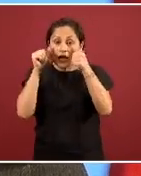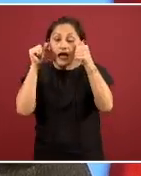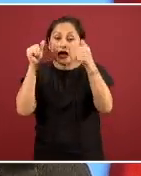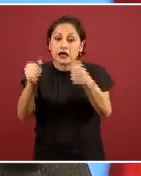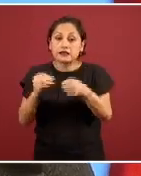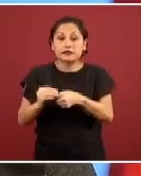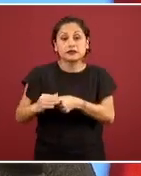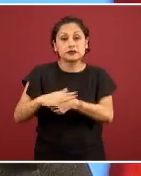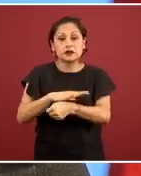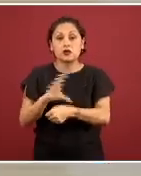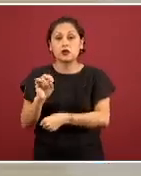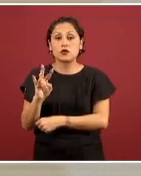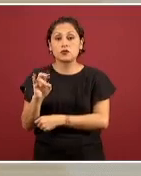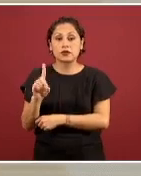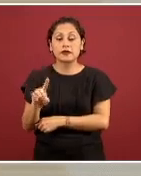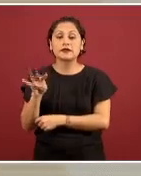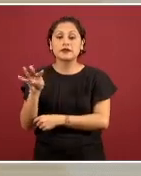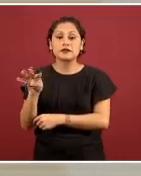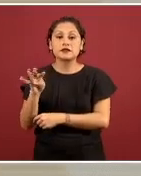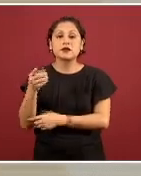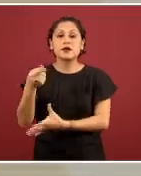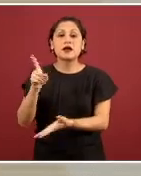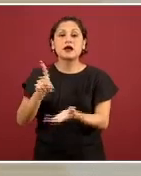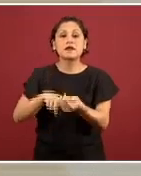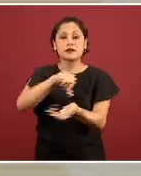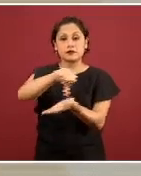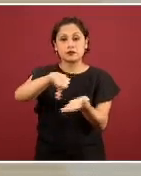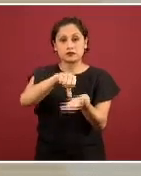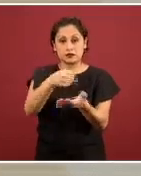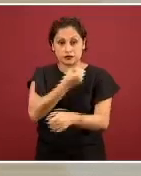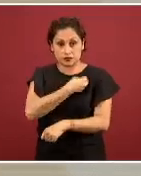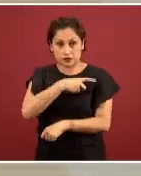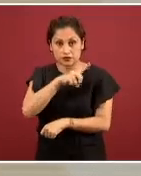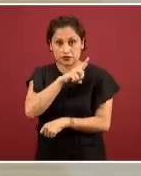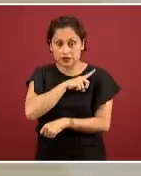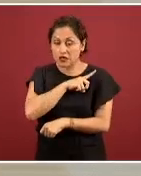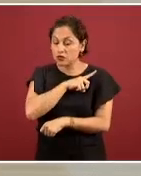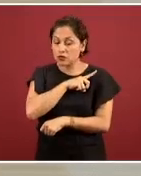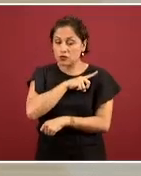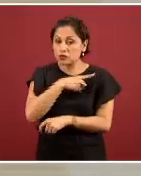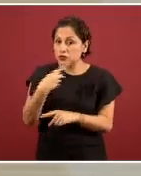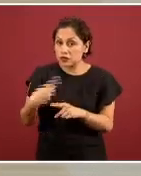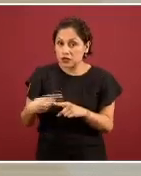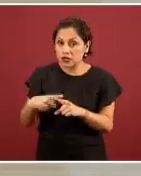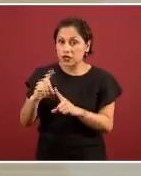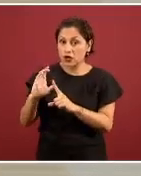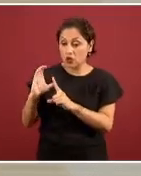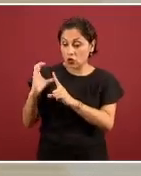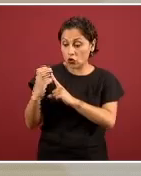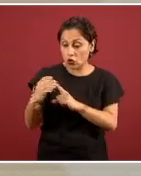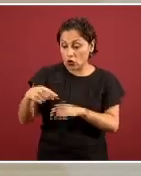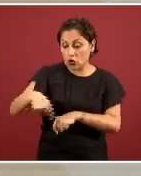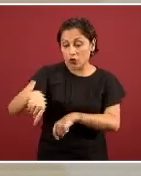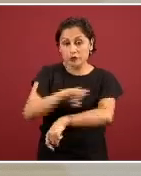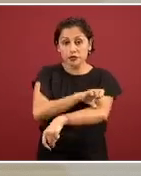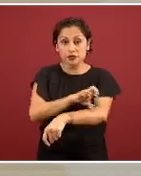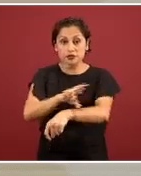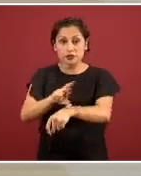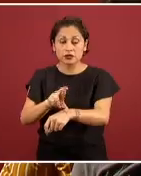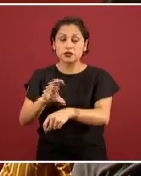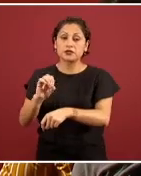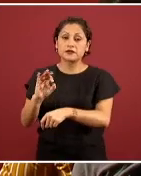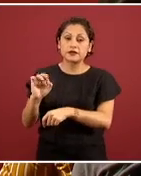de reinserción social. Son los criterios que se han establecido con la comisión que coordina los ceferezos